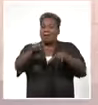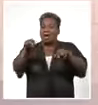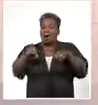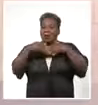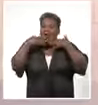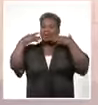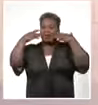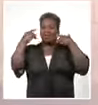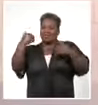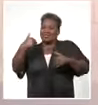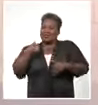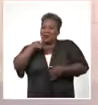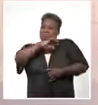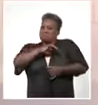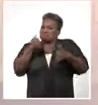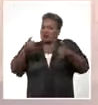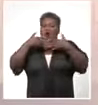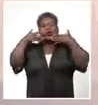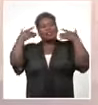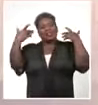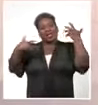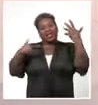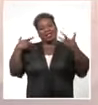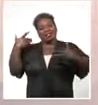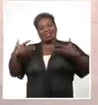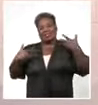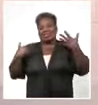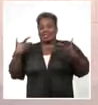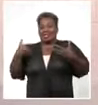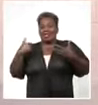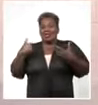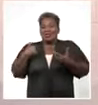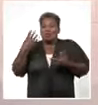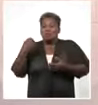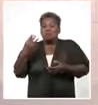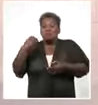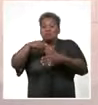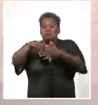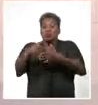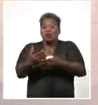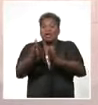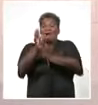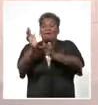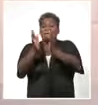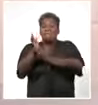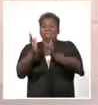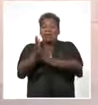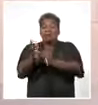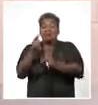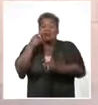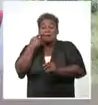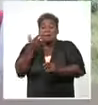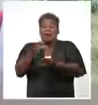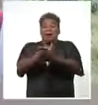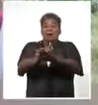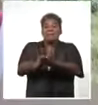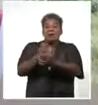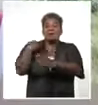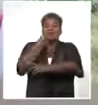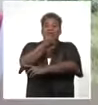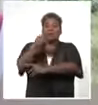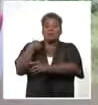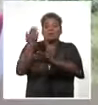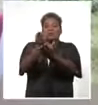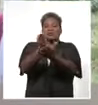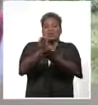Sí, yo estoy muy contenta porque después de tanto tiempo de aislamiento puedo ver a mis amiguitos y a la profe y puedo estudiar. Bien,